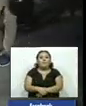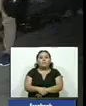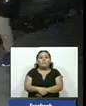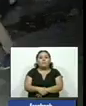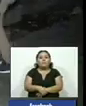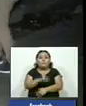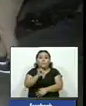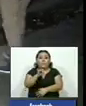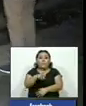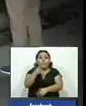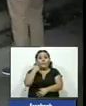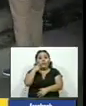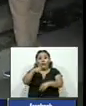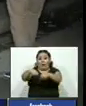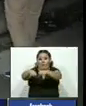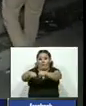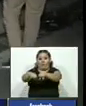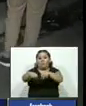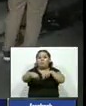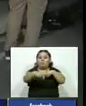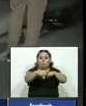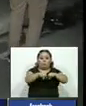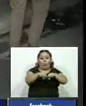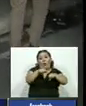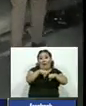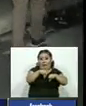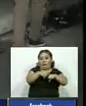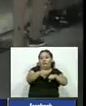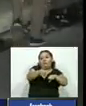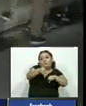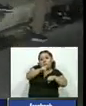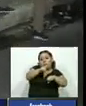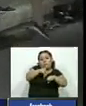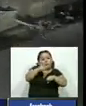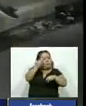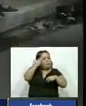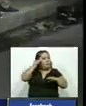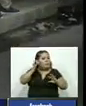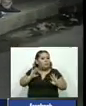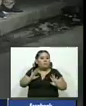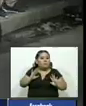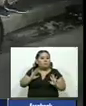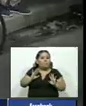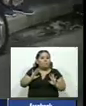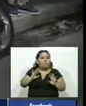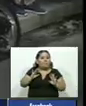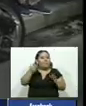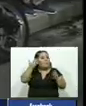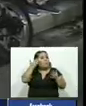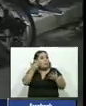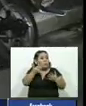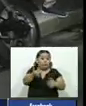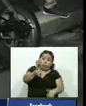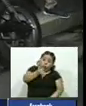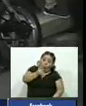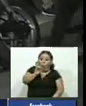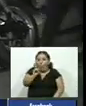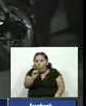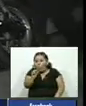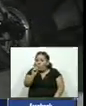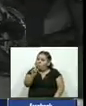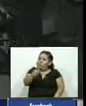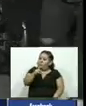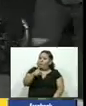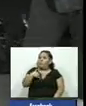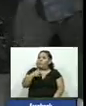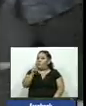venía un motociclista en estado de ebriedad no se sabe en qué cantidad de alcohol había ingerido pero